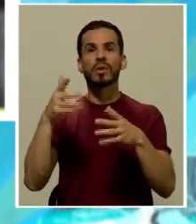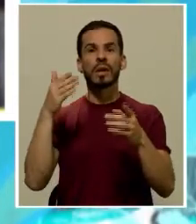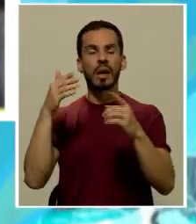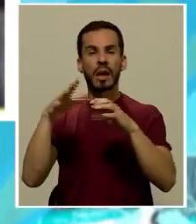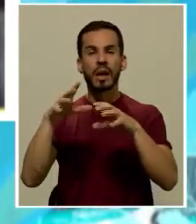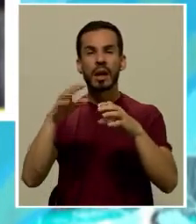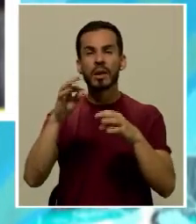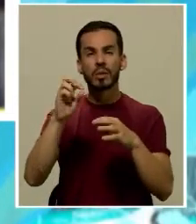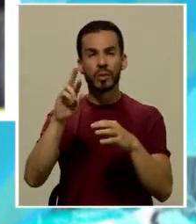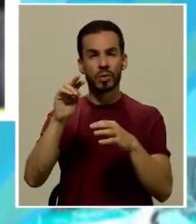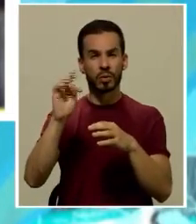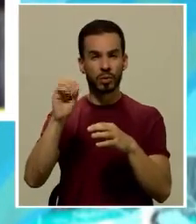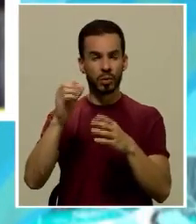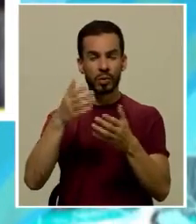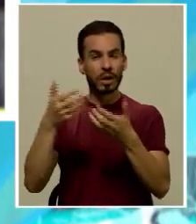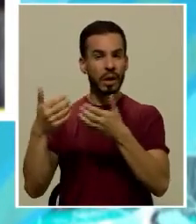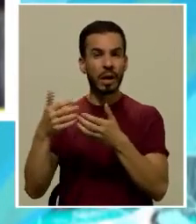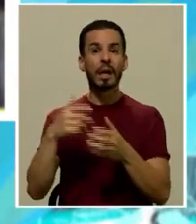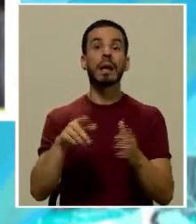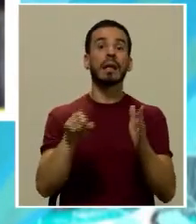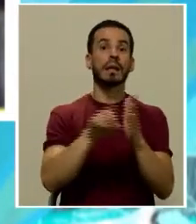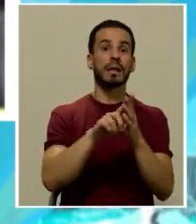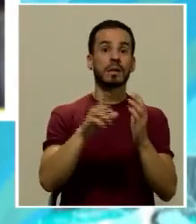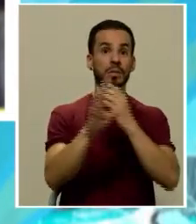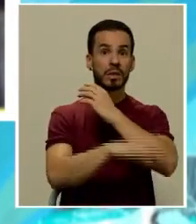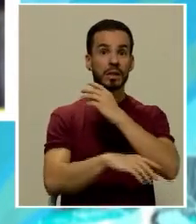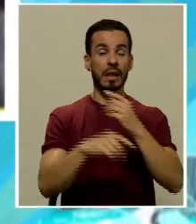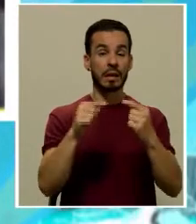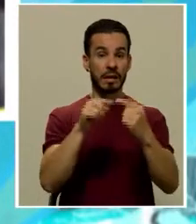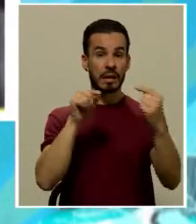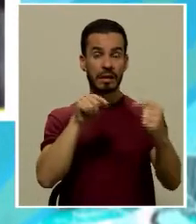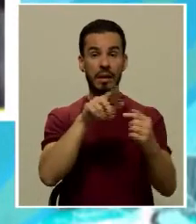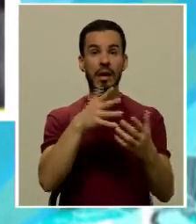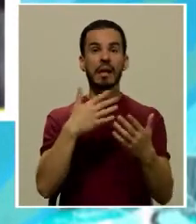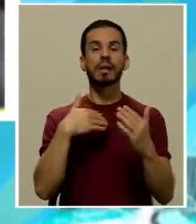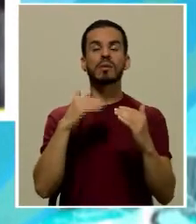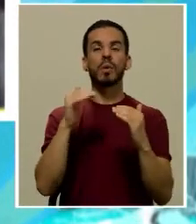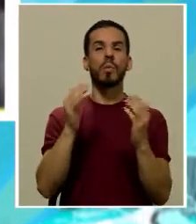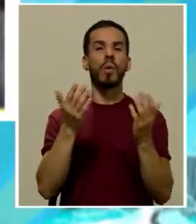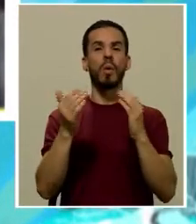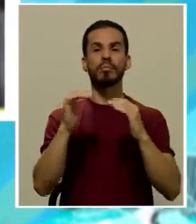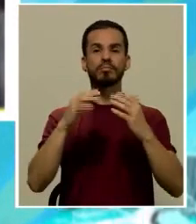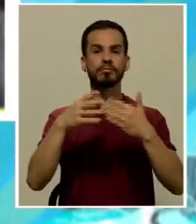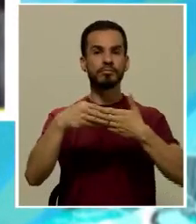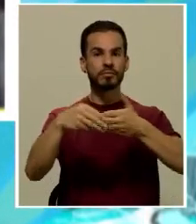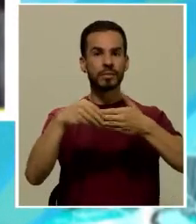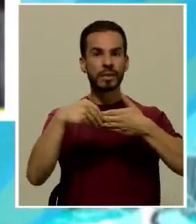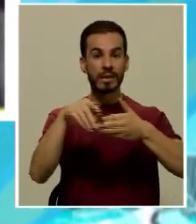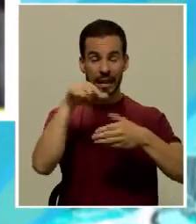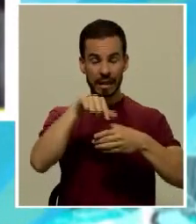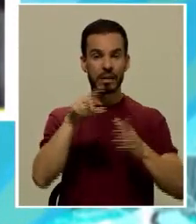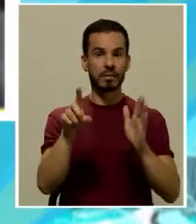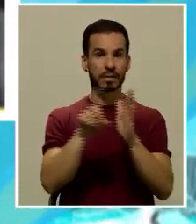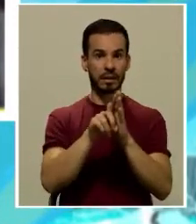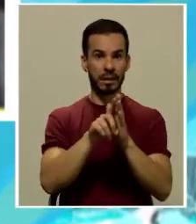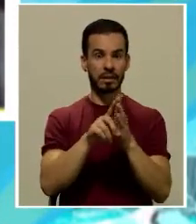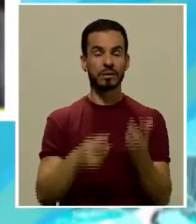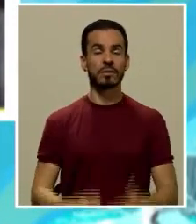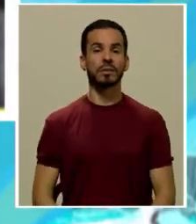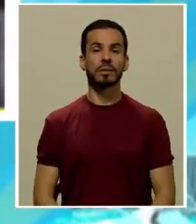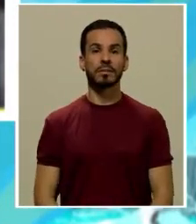entre otros. En el derecho penal del enemigo, lo que lleva es a una relativización de esas garantías. Precisamente,